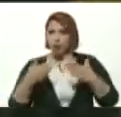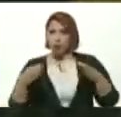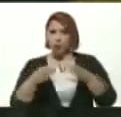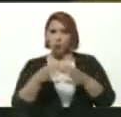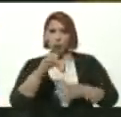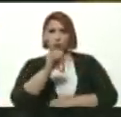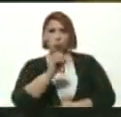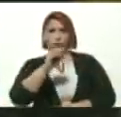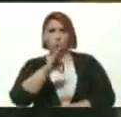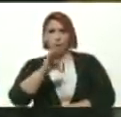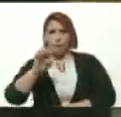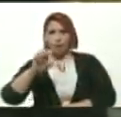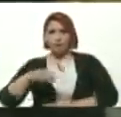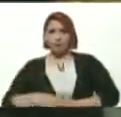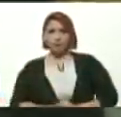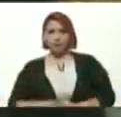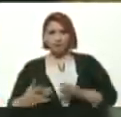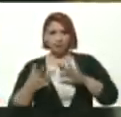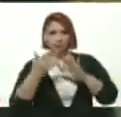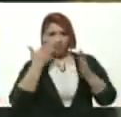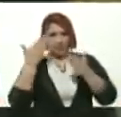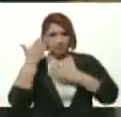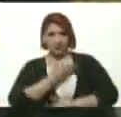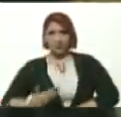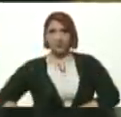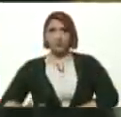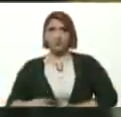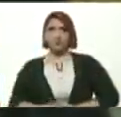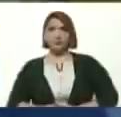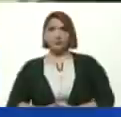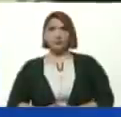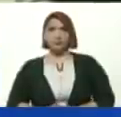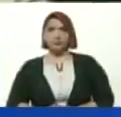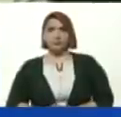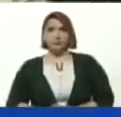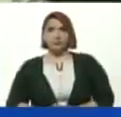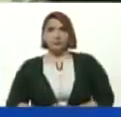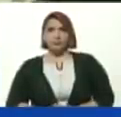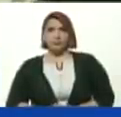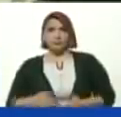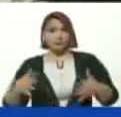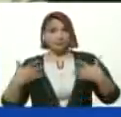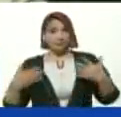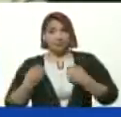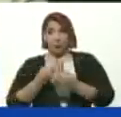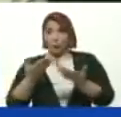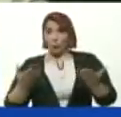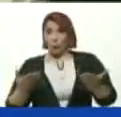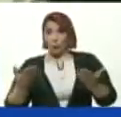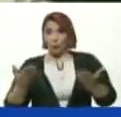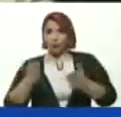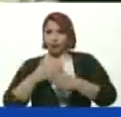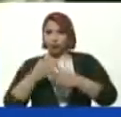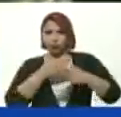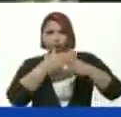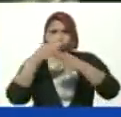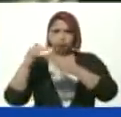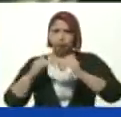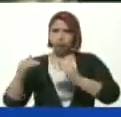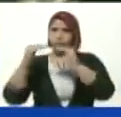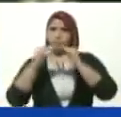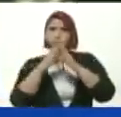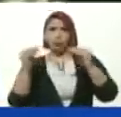Bolivariana Estudiantil Adelante Presidente Adelante La alegría De ustedes La compartimos Todos y todas